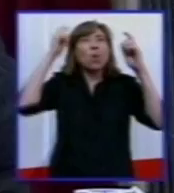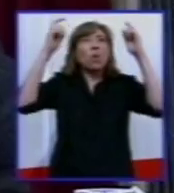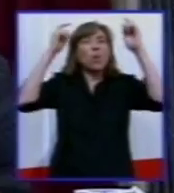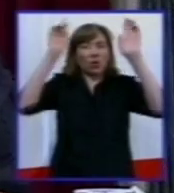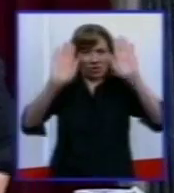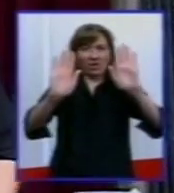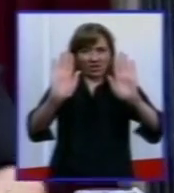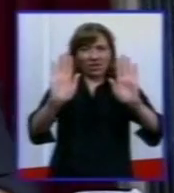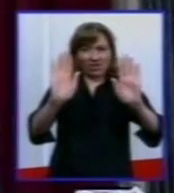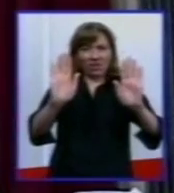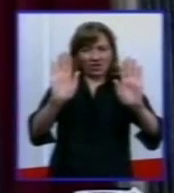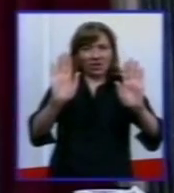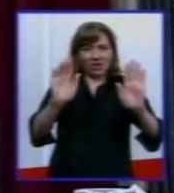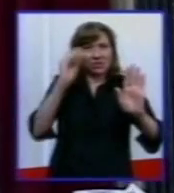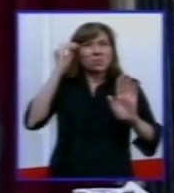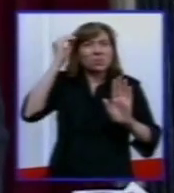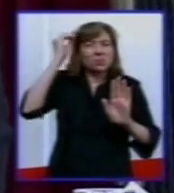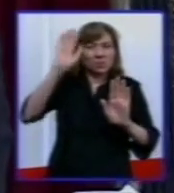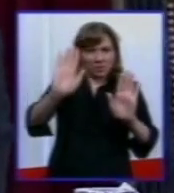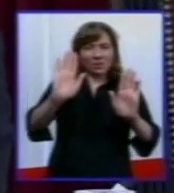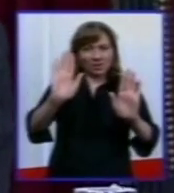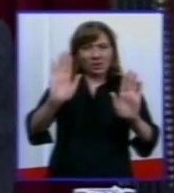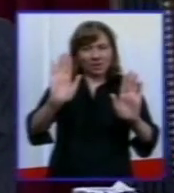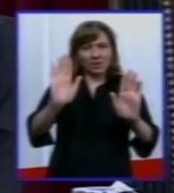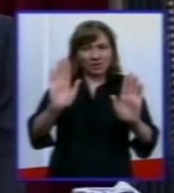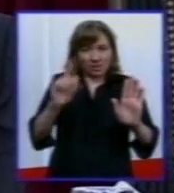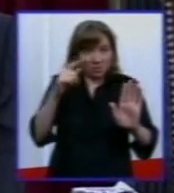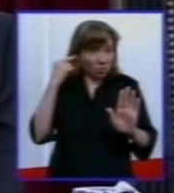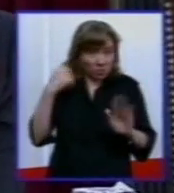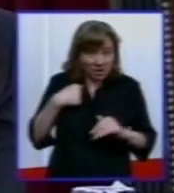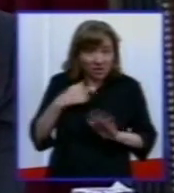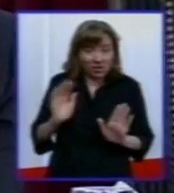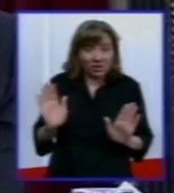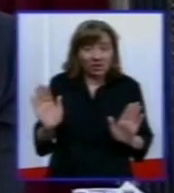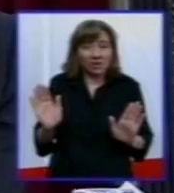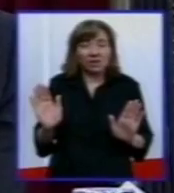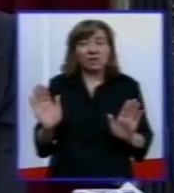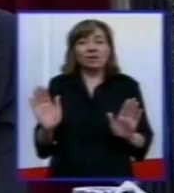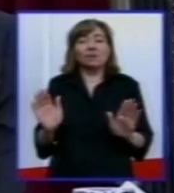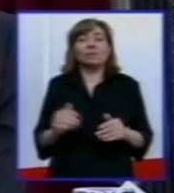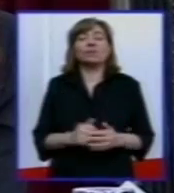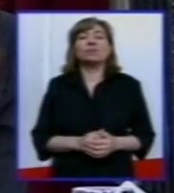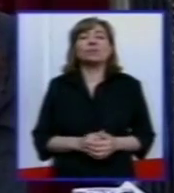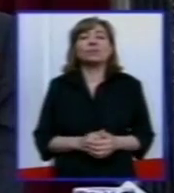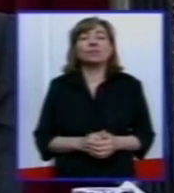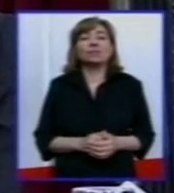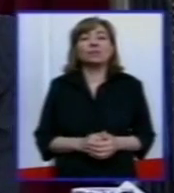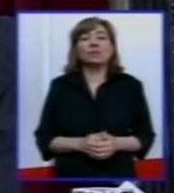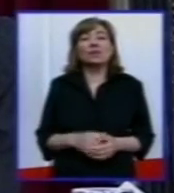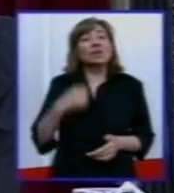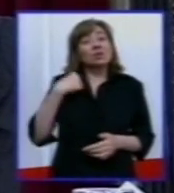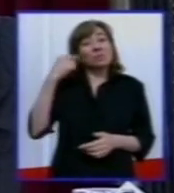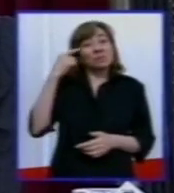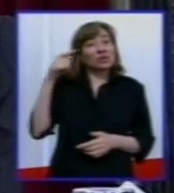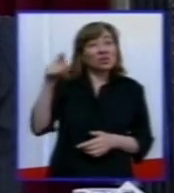no se hagan los rulos. Creo que realmente lo que están tratando de hacer es